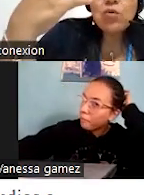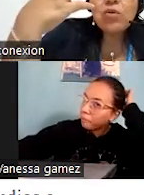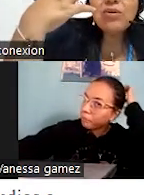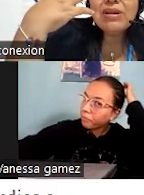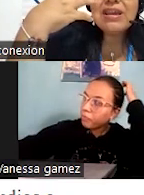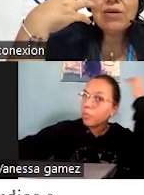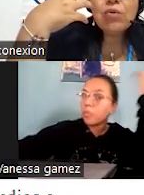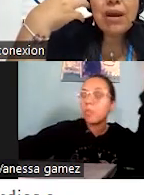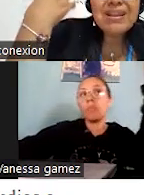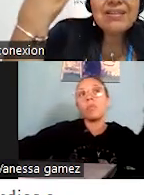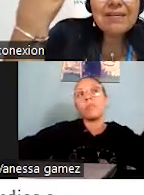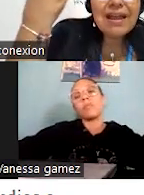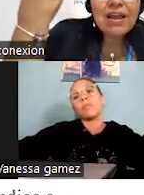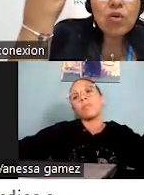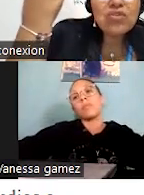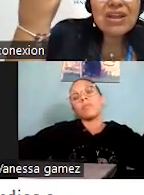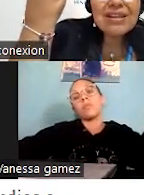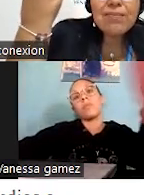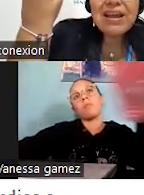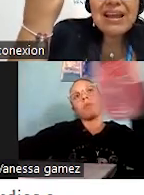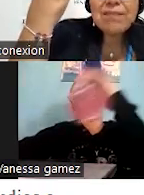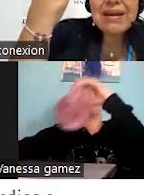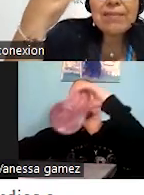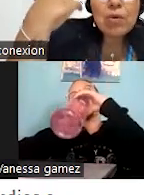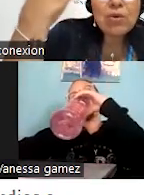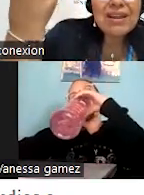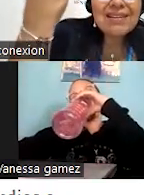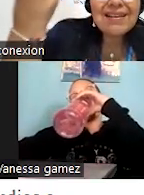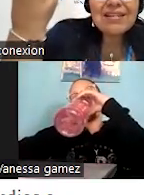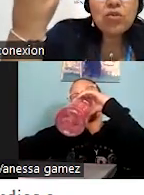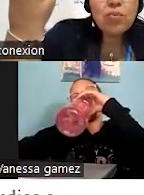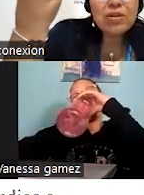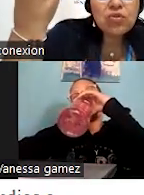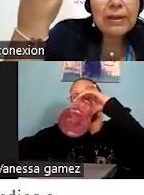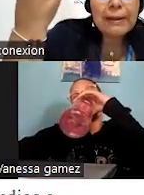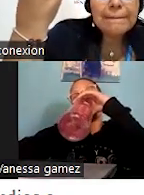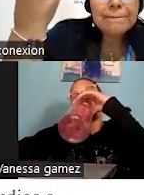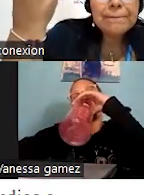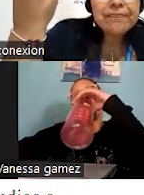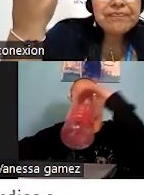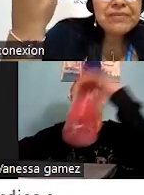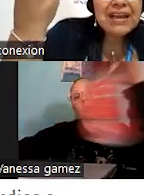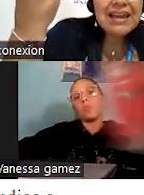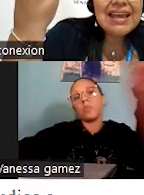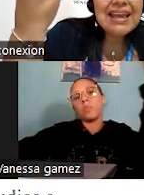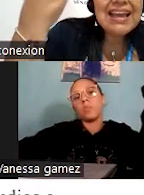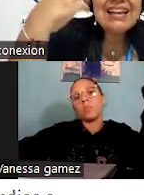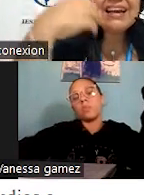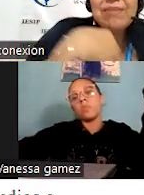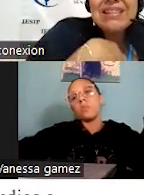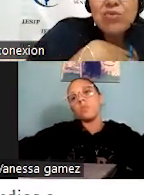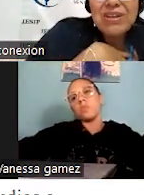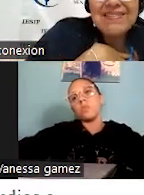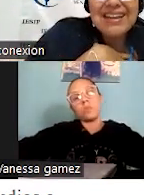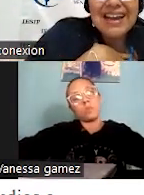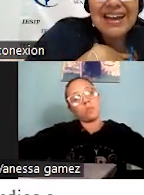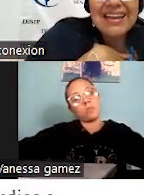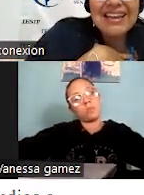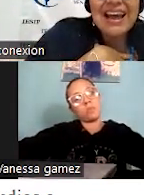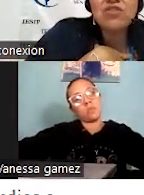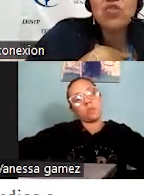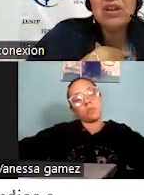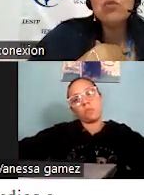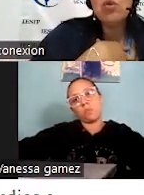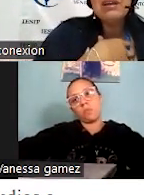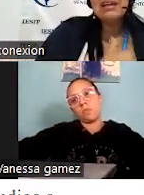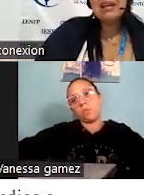y en un aprendizaje constante para mejorar esa actitud personal. En la parte turística,